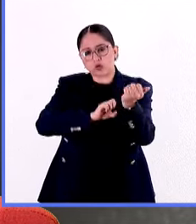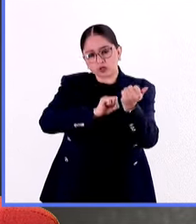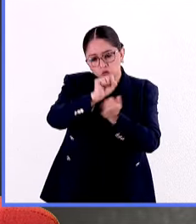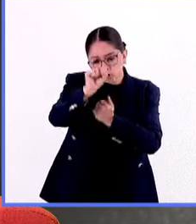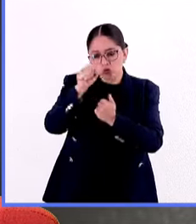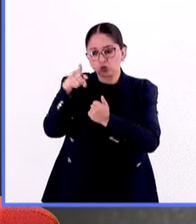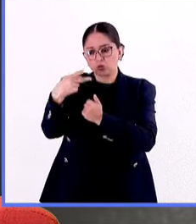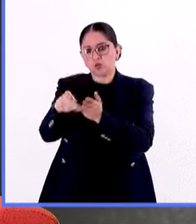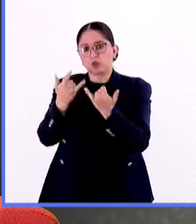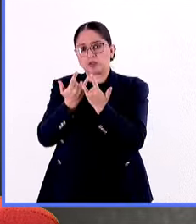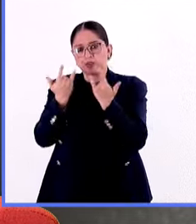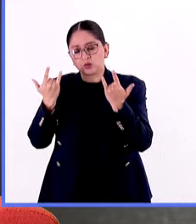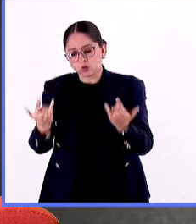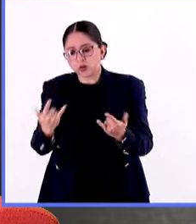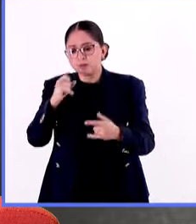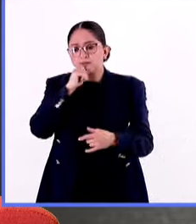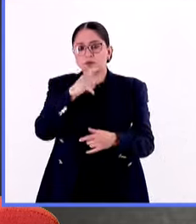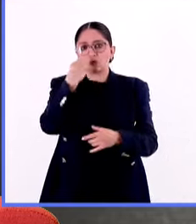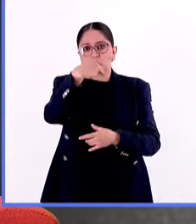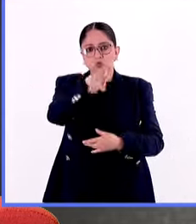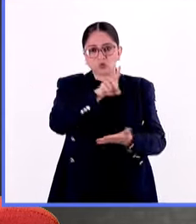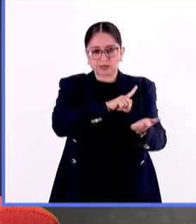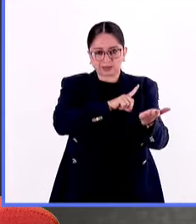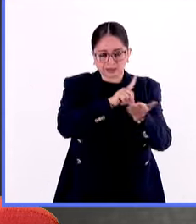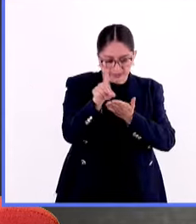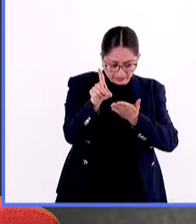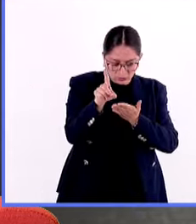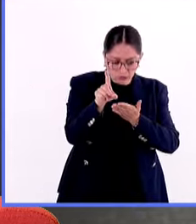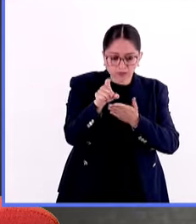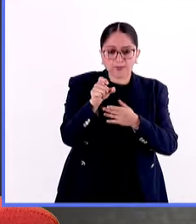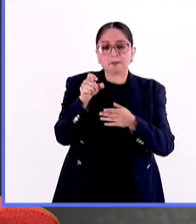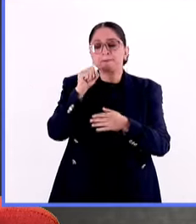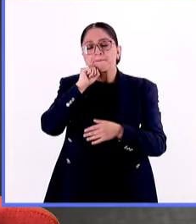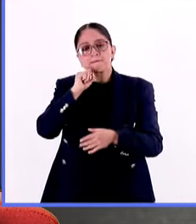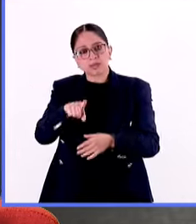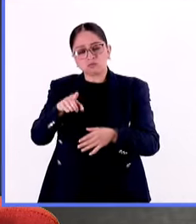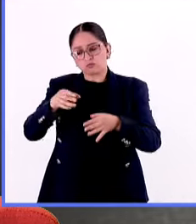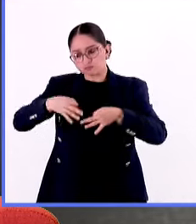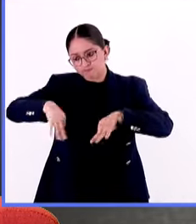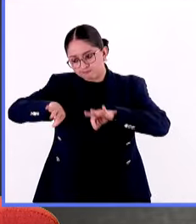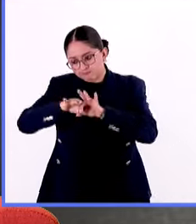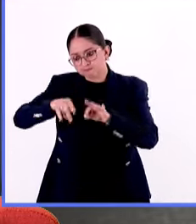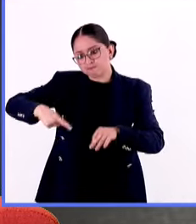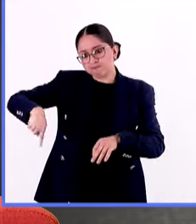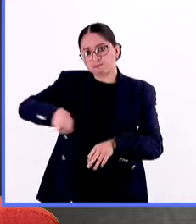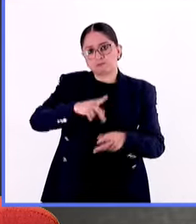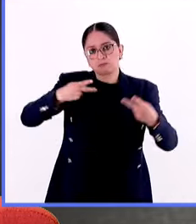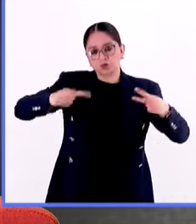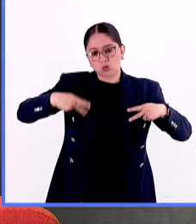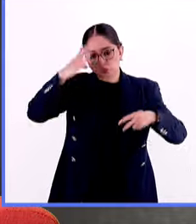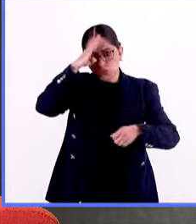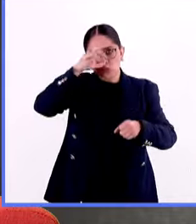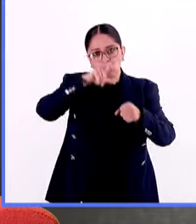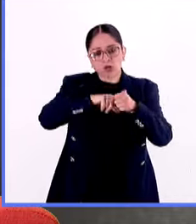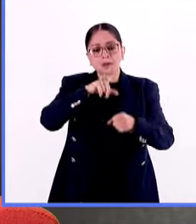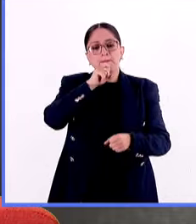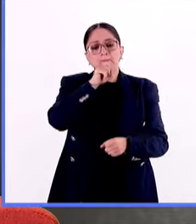constitucional, los derechos que consagra y la importancia de hablar de una cultura ciudadana y una cultura de la legalidad.